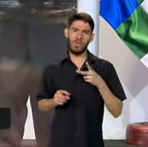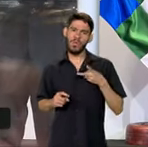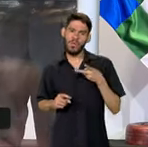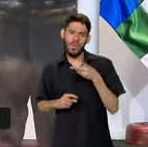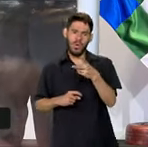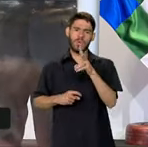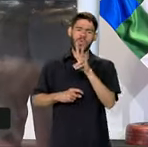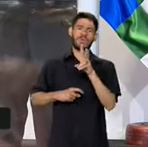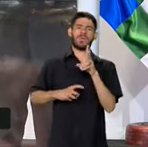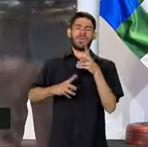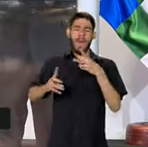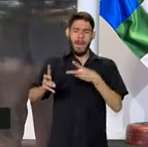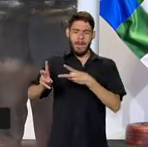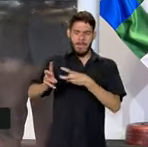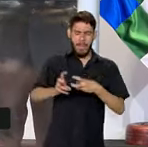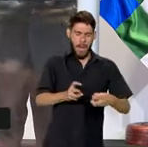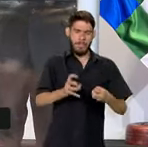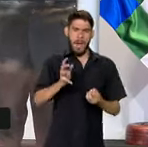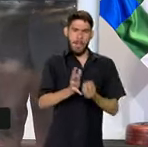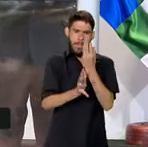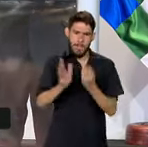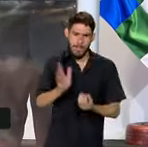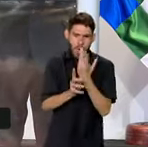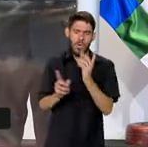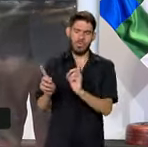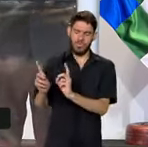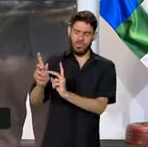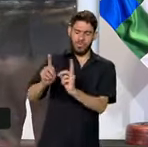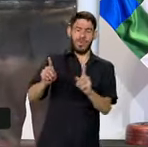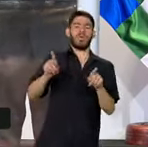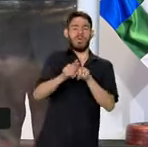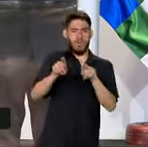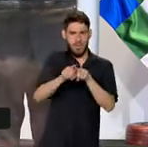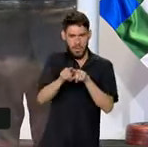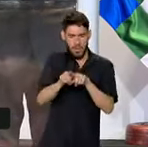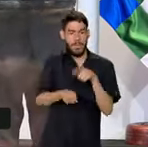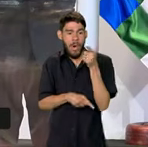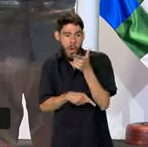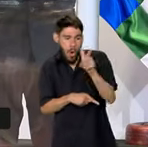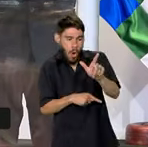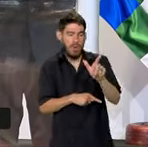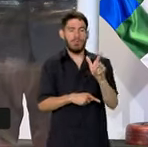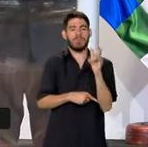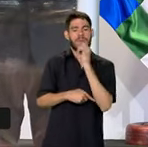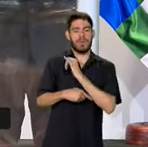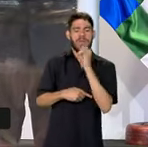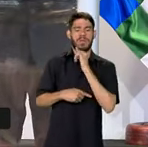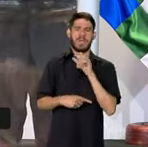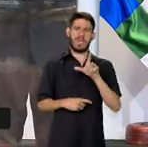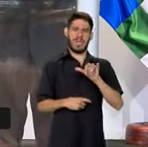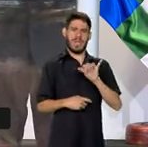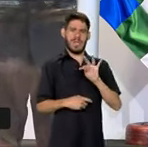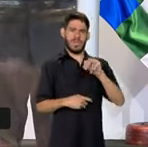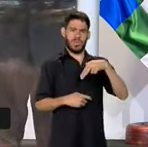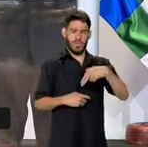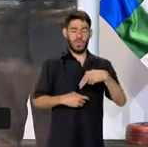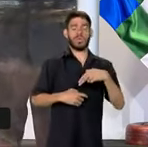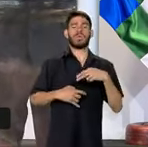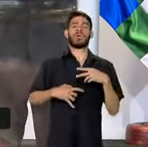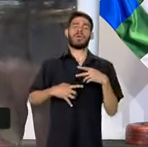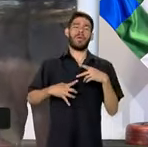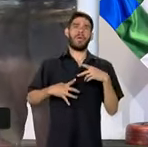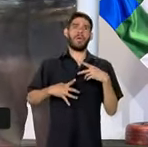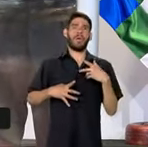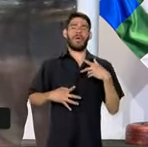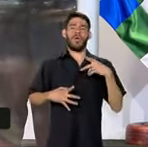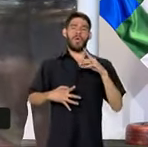explorando, produciendo. Y también hay otros, como nuestro lítio, como nuestros